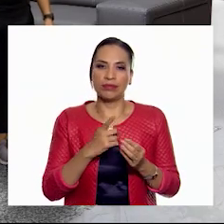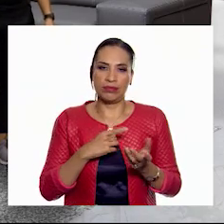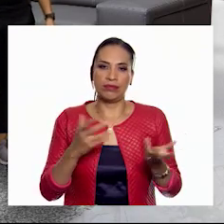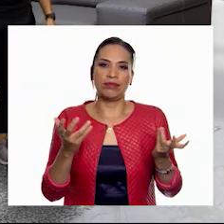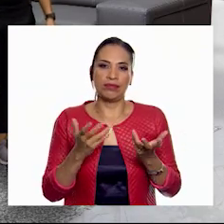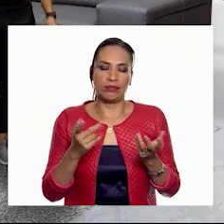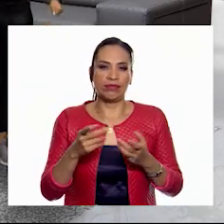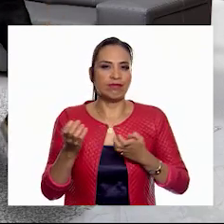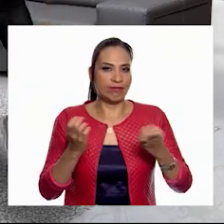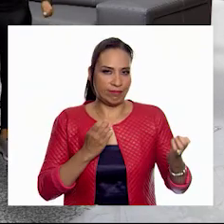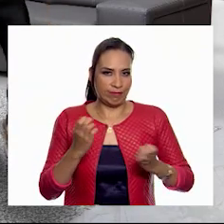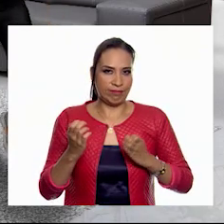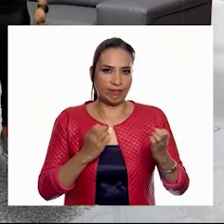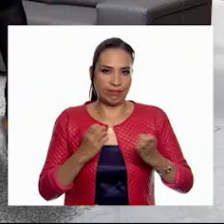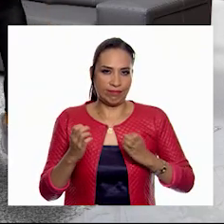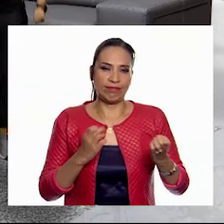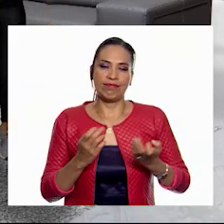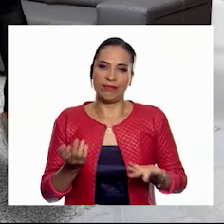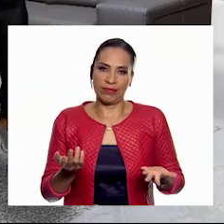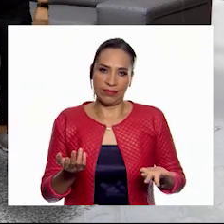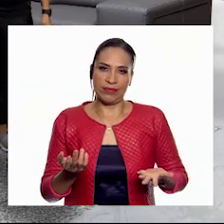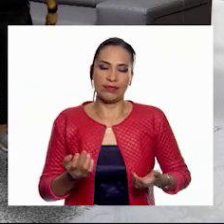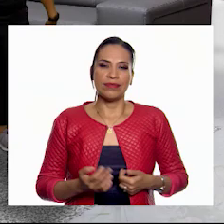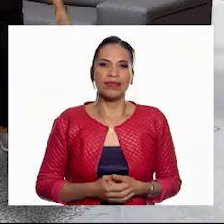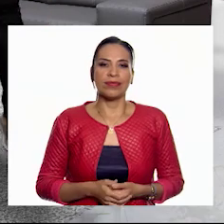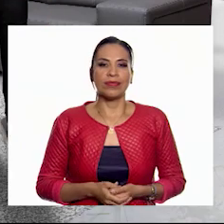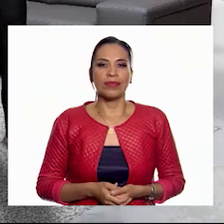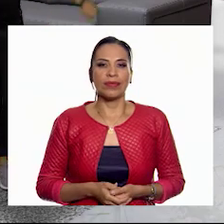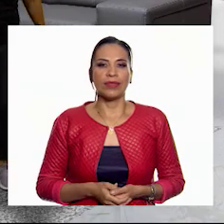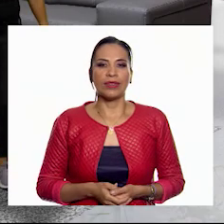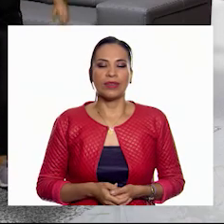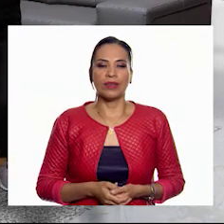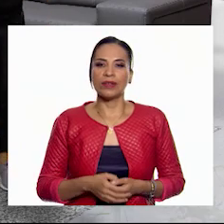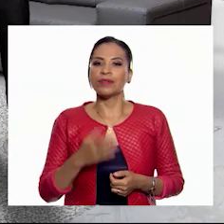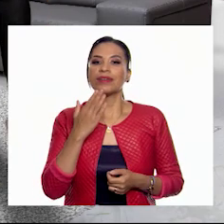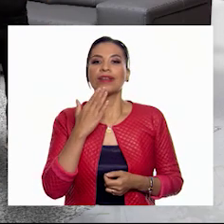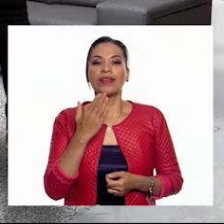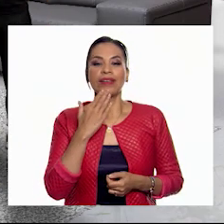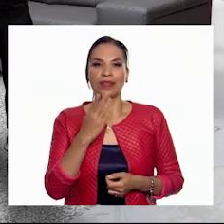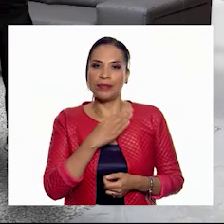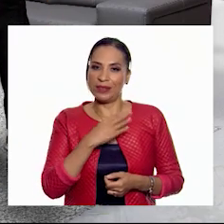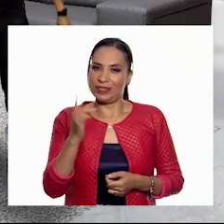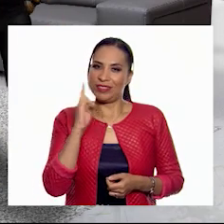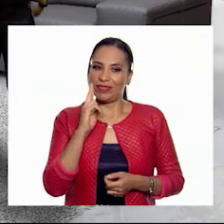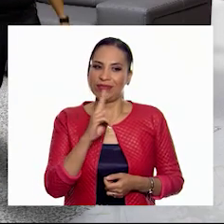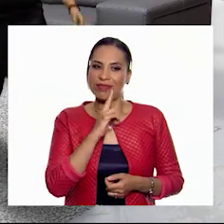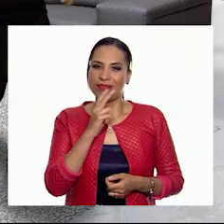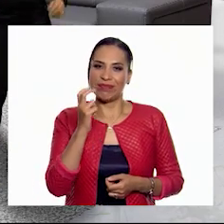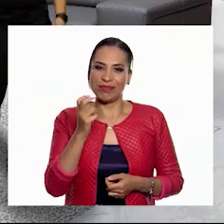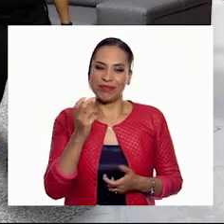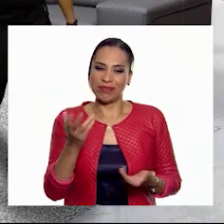mantengan físicamente activos. Muy bien, qué buena noticia.